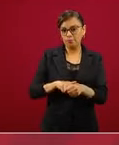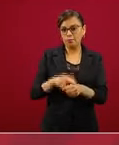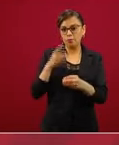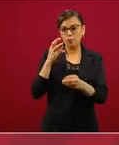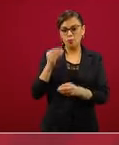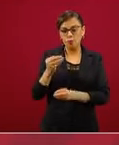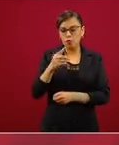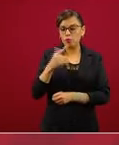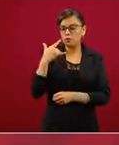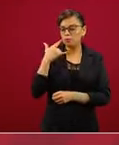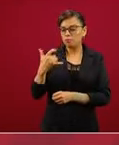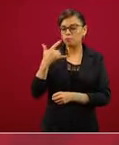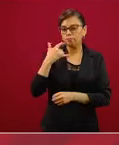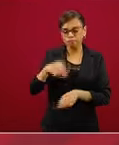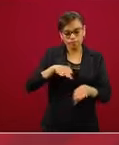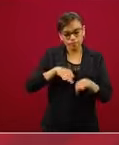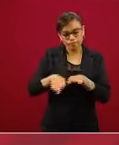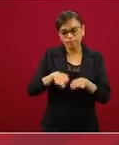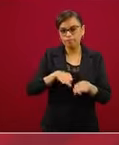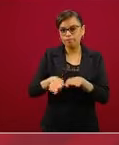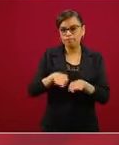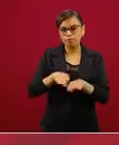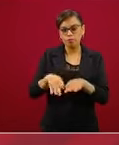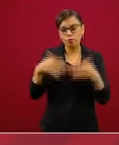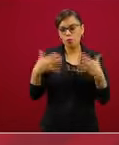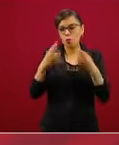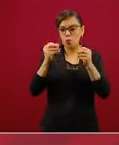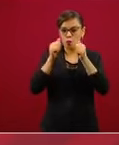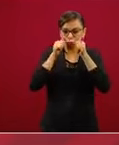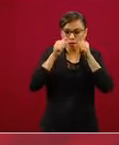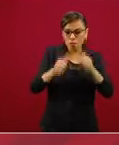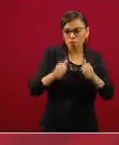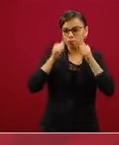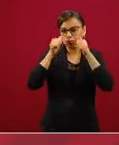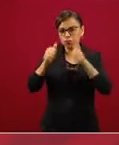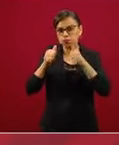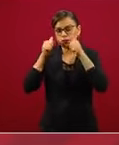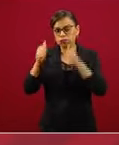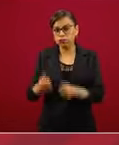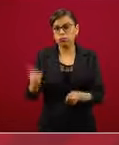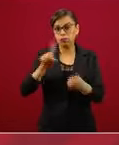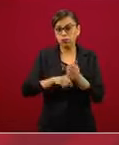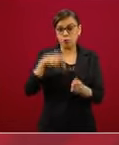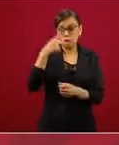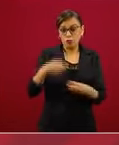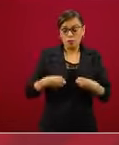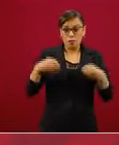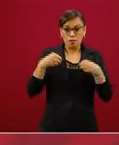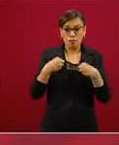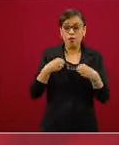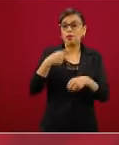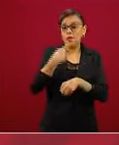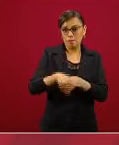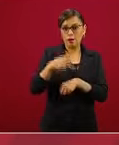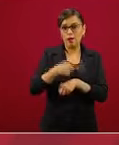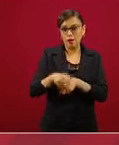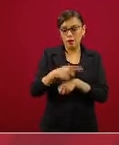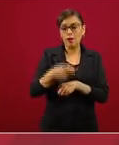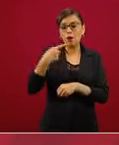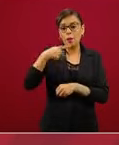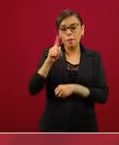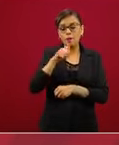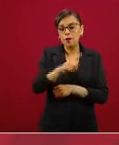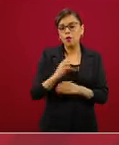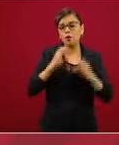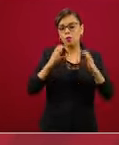haciendo un gran esfuerzo, un gran sacrificio, una gran entrega, arriesgando sus vidas para cuidar de la salud de las familias